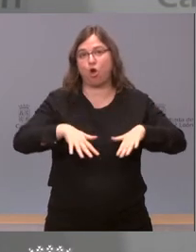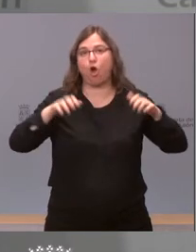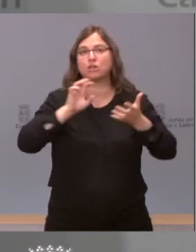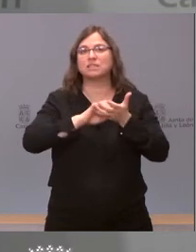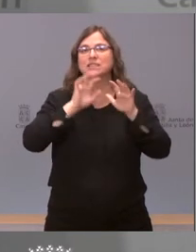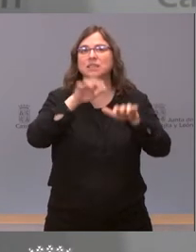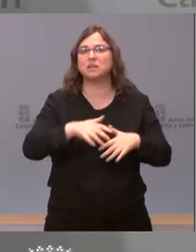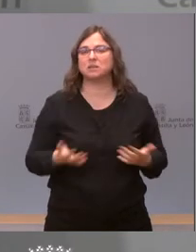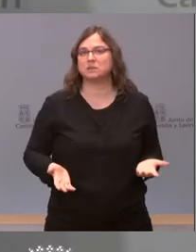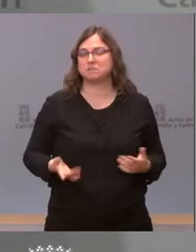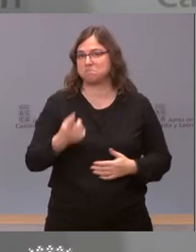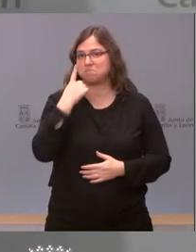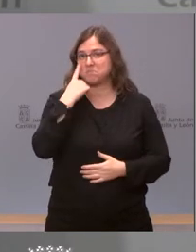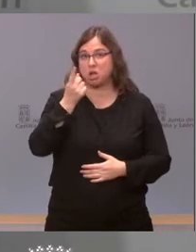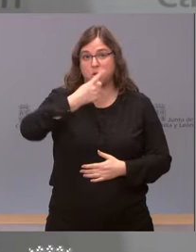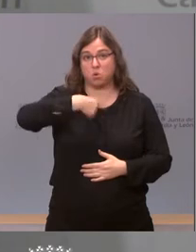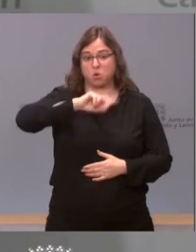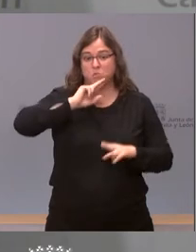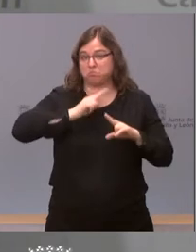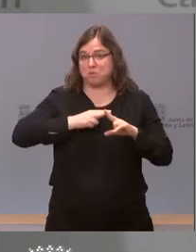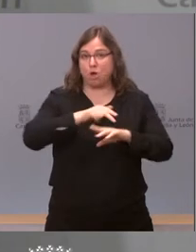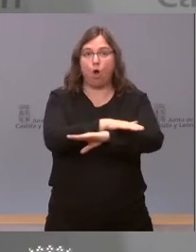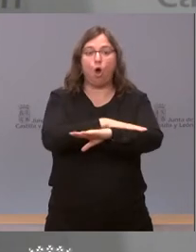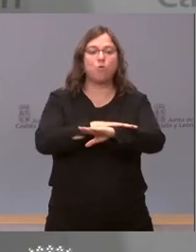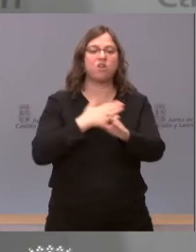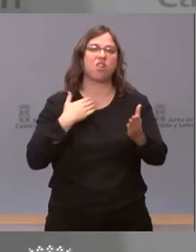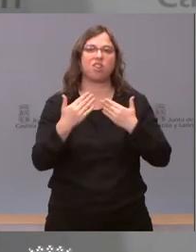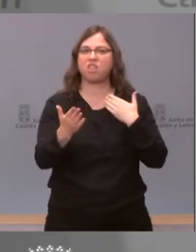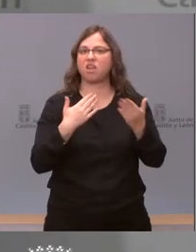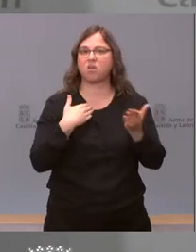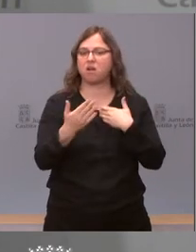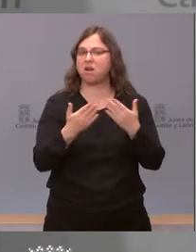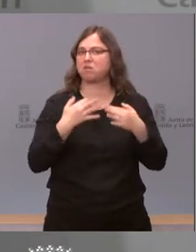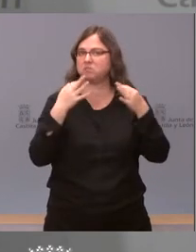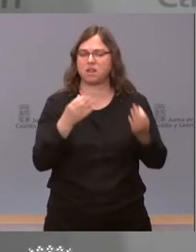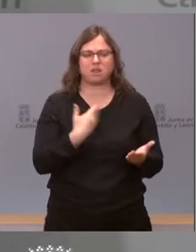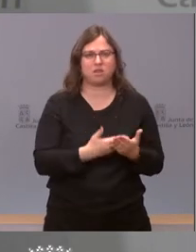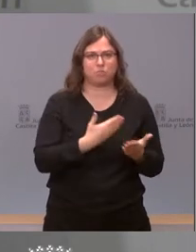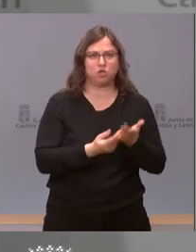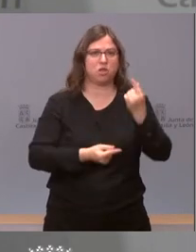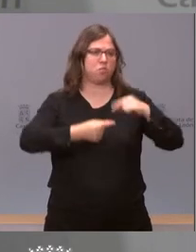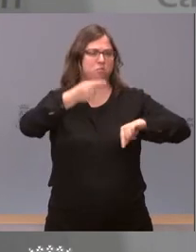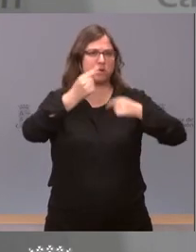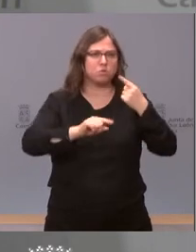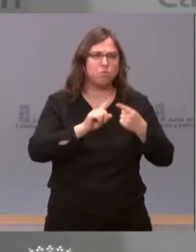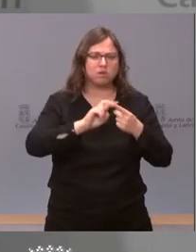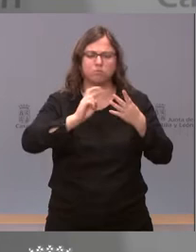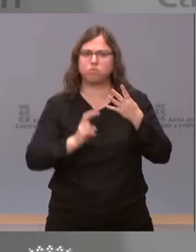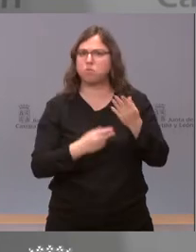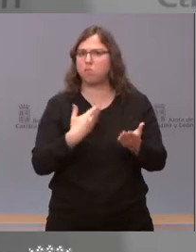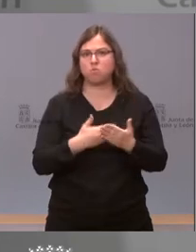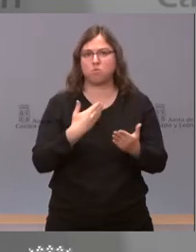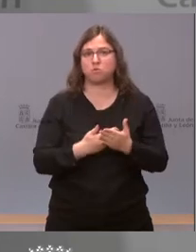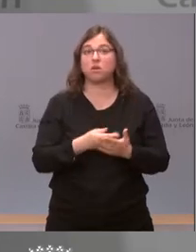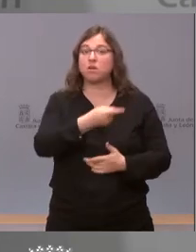Castilla y León. Mire, nosotros somos un gobierno dialogante. Y lo hemos demostrado, lo hemos demostrado en los presupuestos, lo hemos demostrado en muchas ocasiones y vamos a